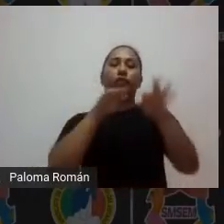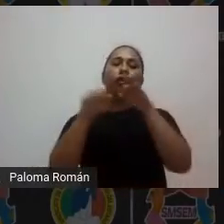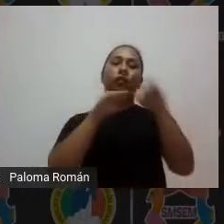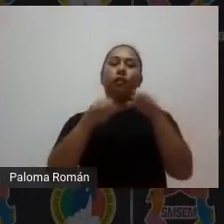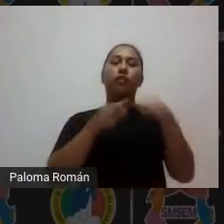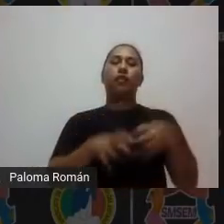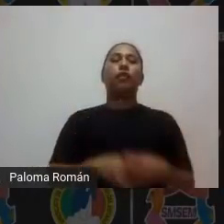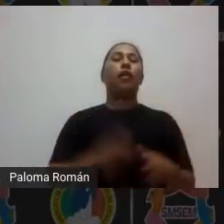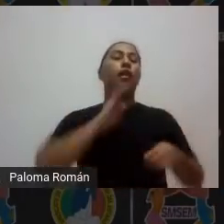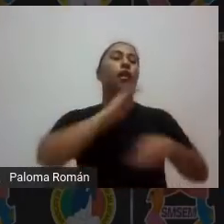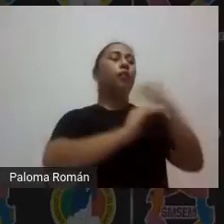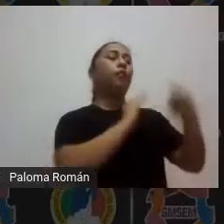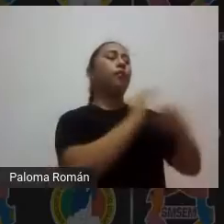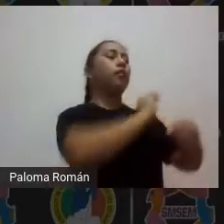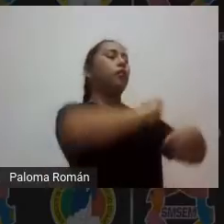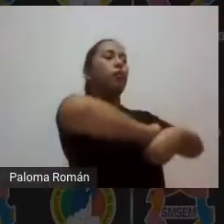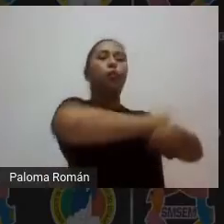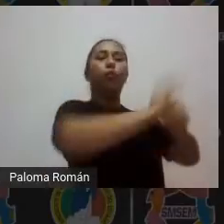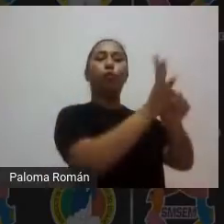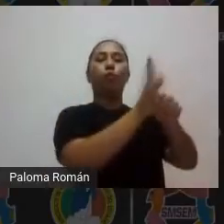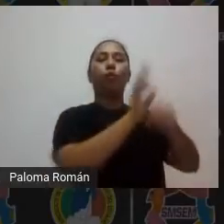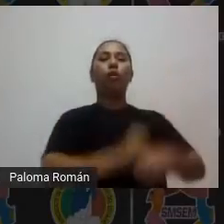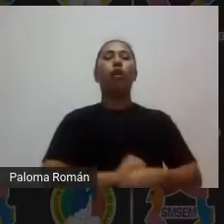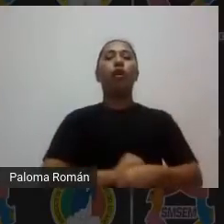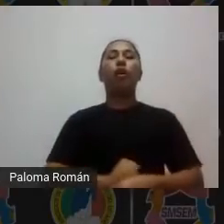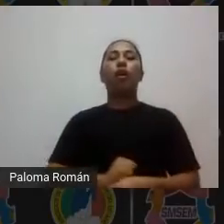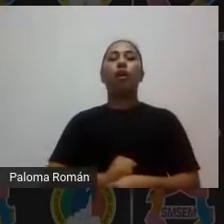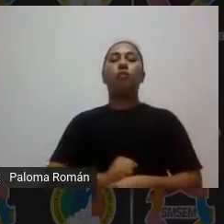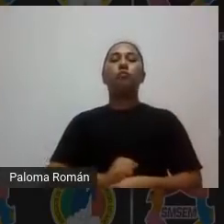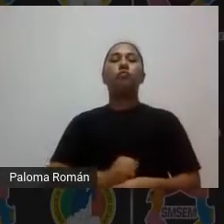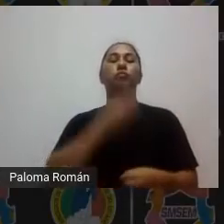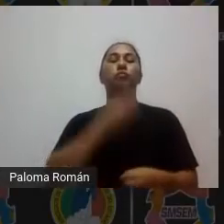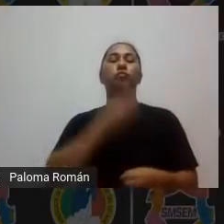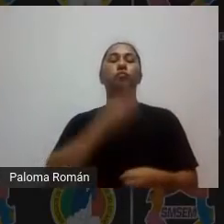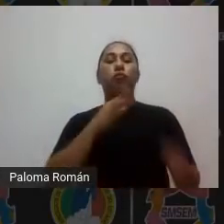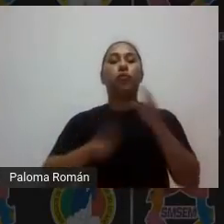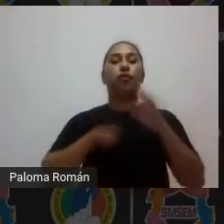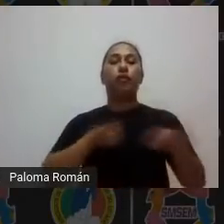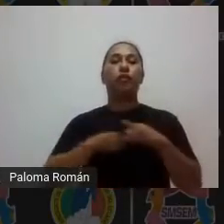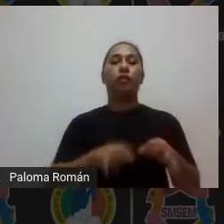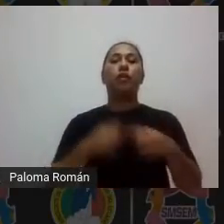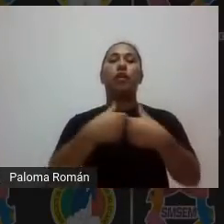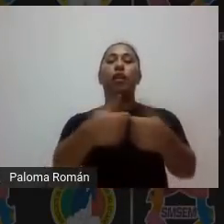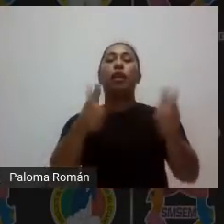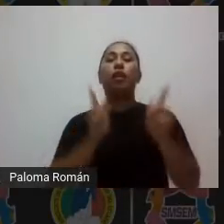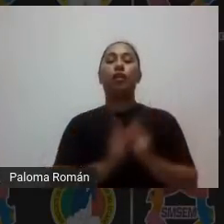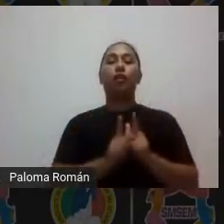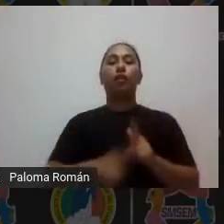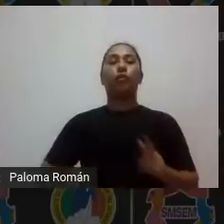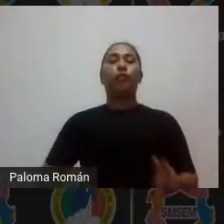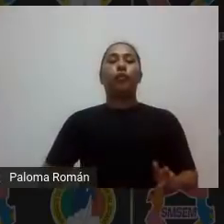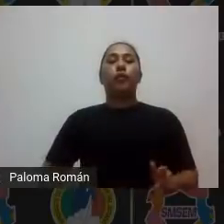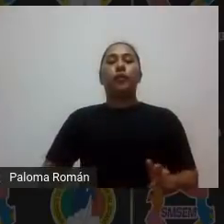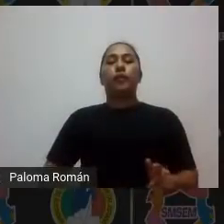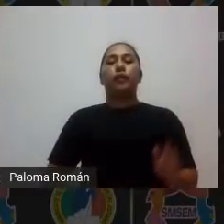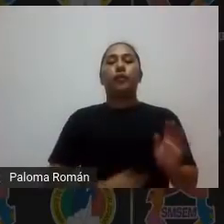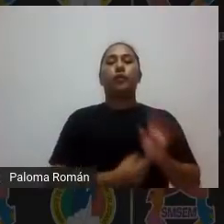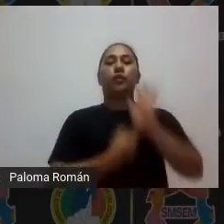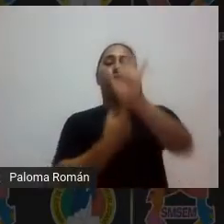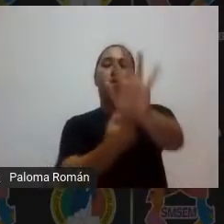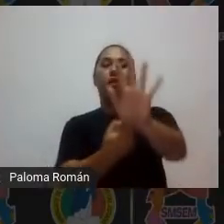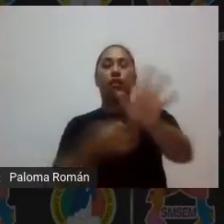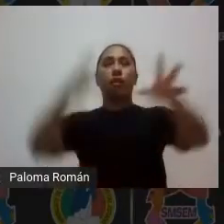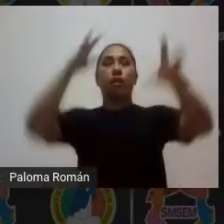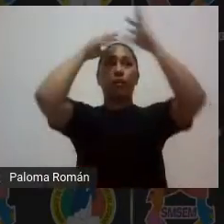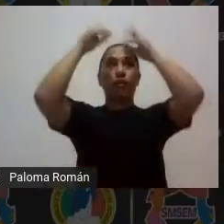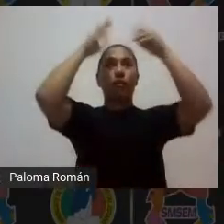que escogieron coronavirus un buen insumo puede ser la clase a lo mejor de la prenda en casa o puede ser